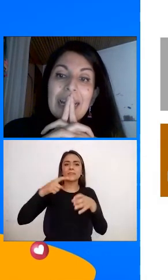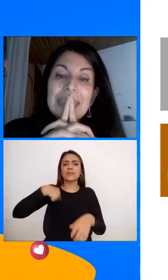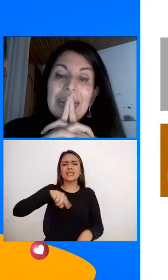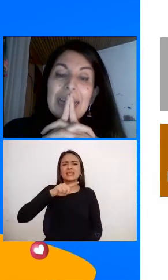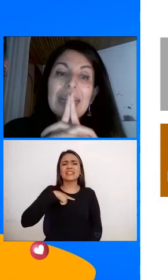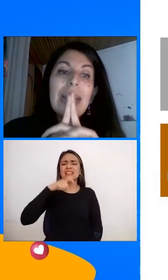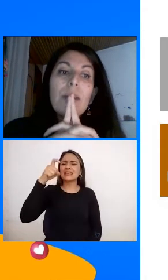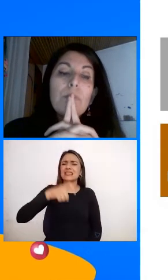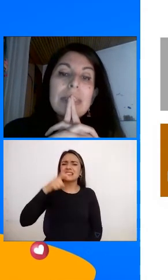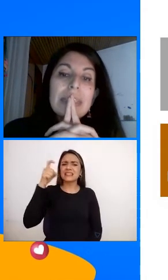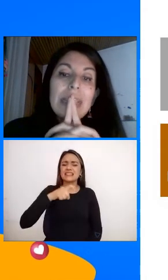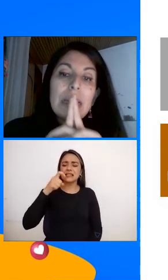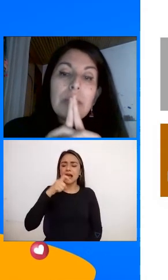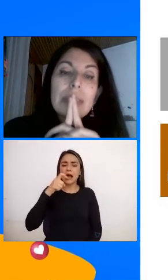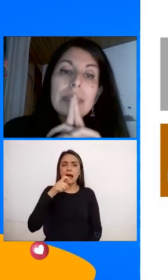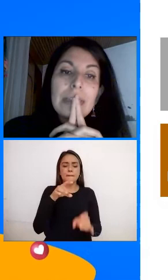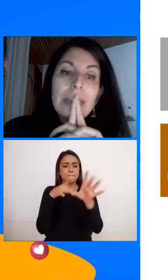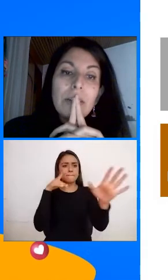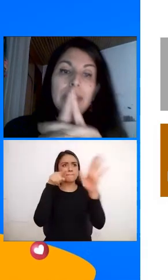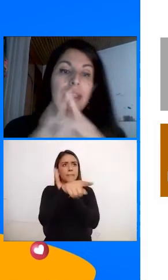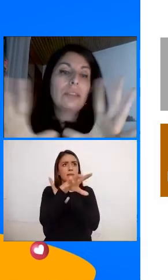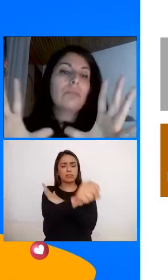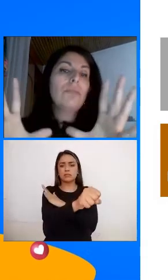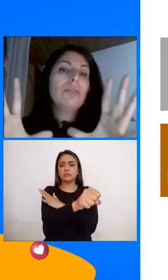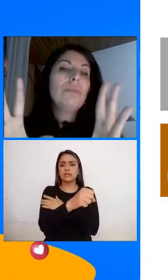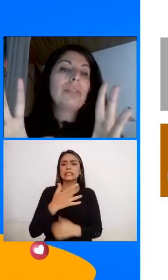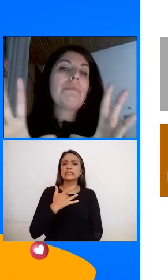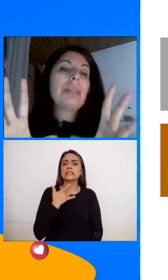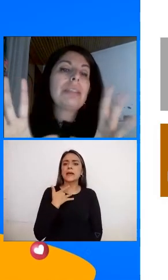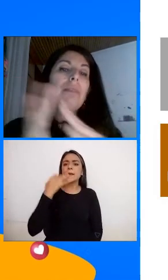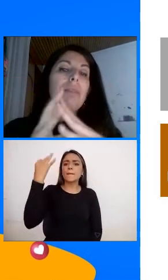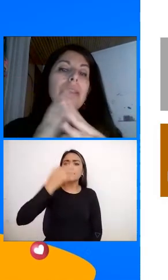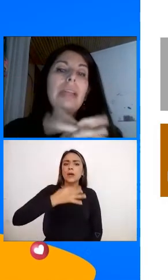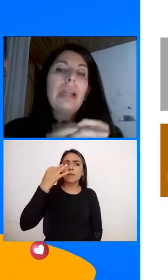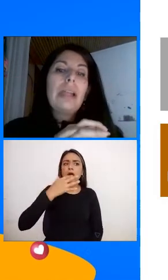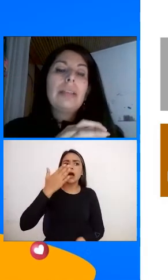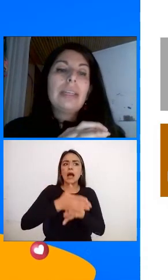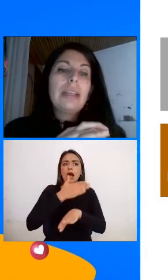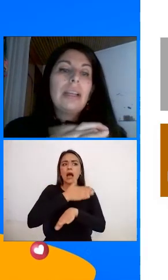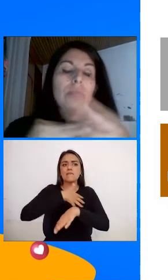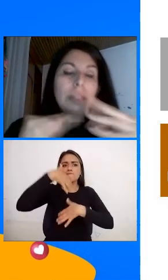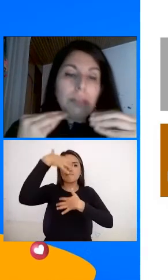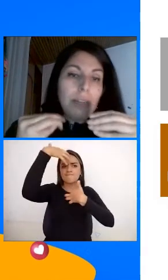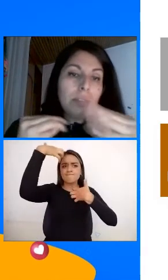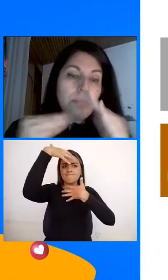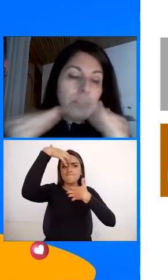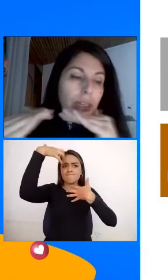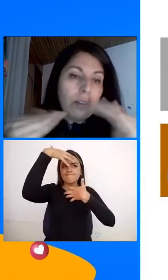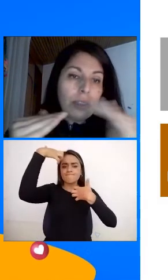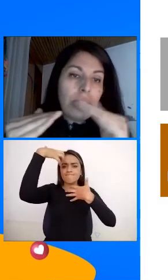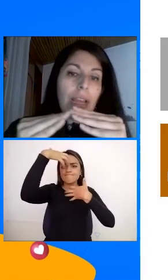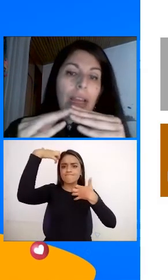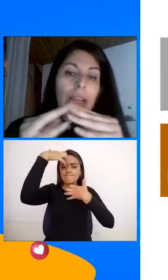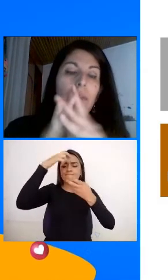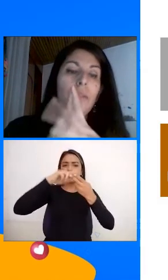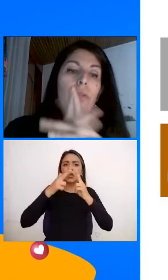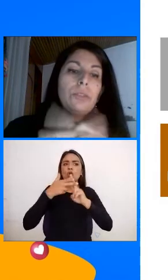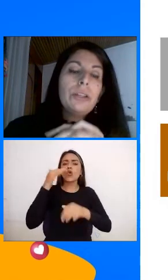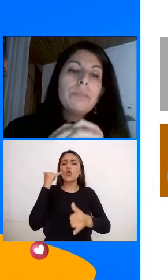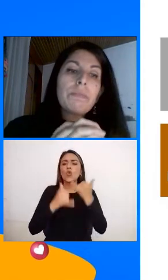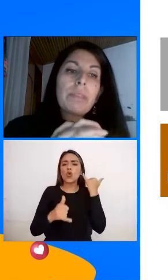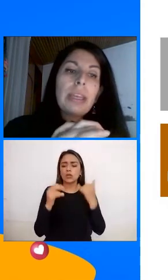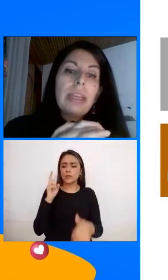cazar El hombre siempre ha sentido Desde que somos homo sapiens sapiens ¿Sí? El último renglón de la